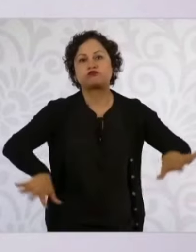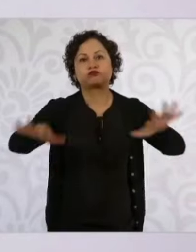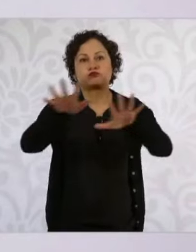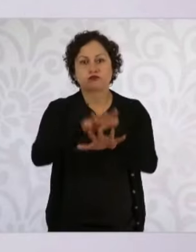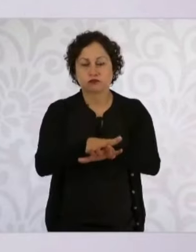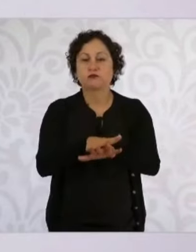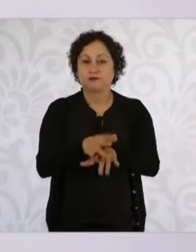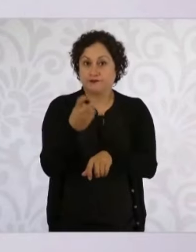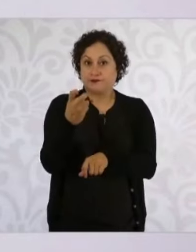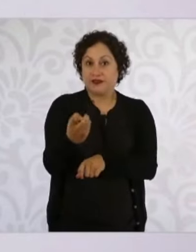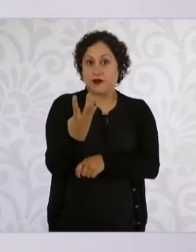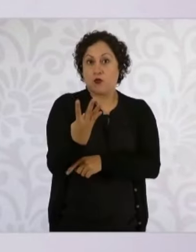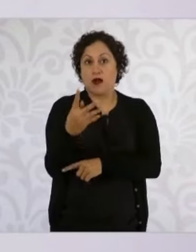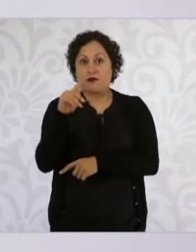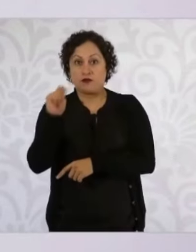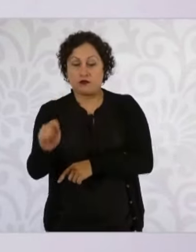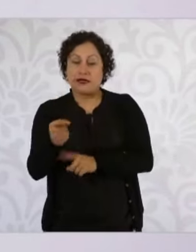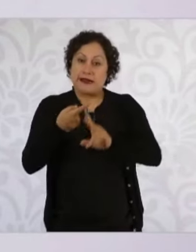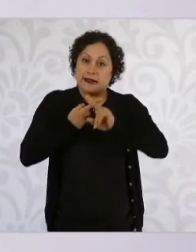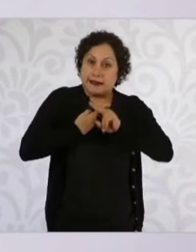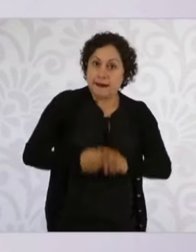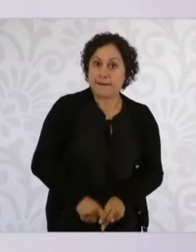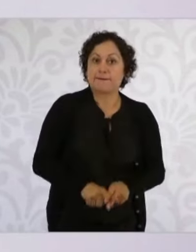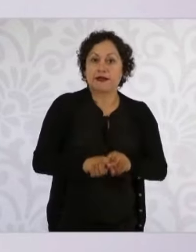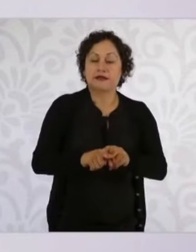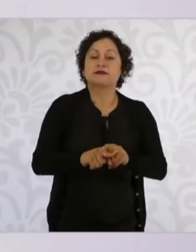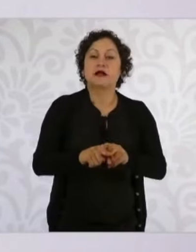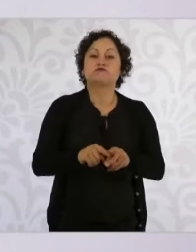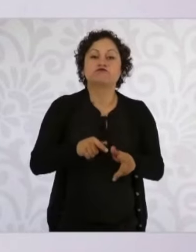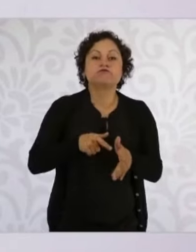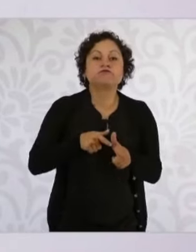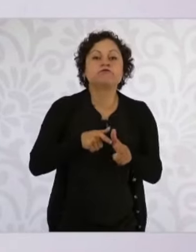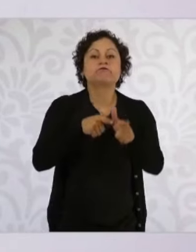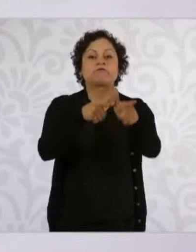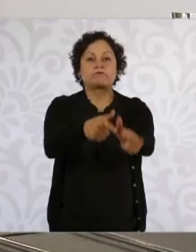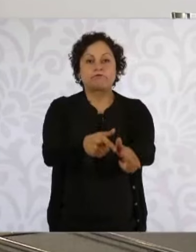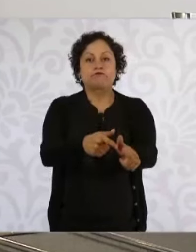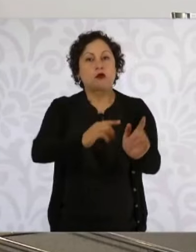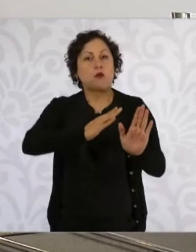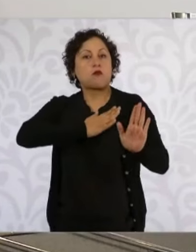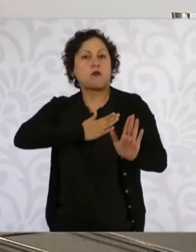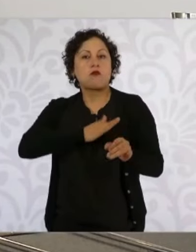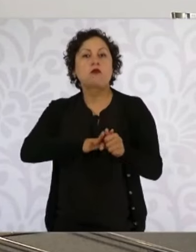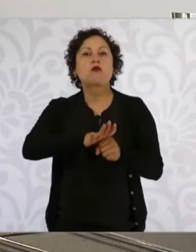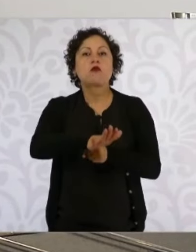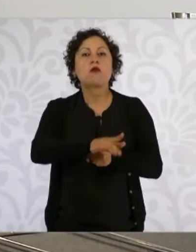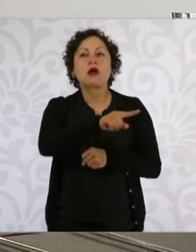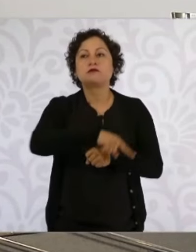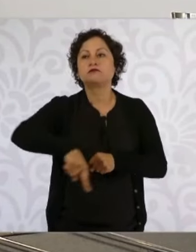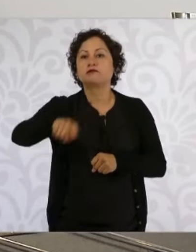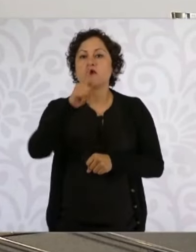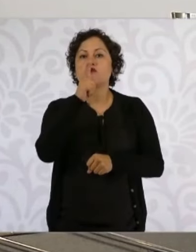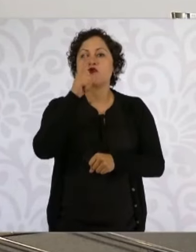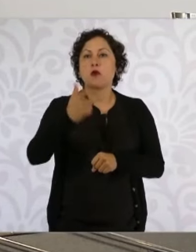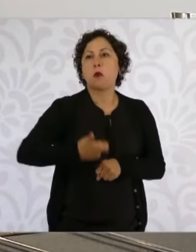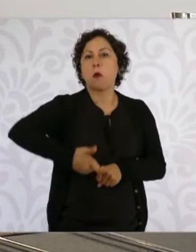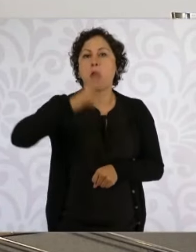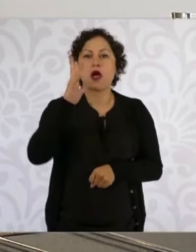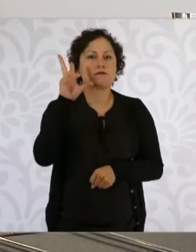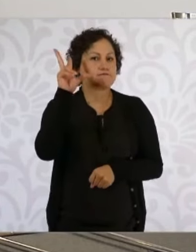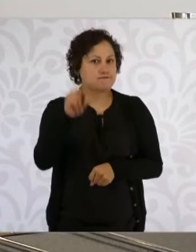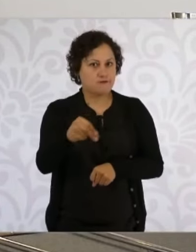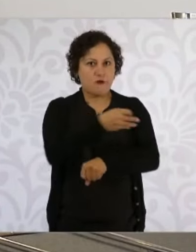primer piso de la transformación con el compromiso de no incrementar tarifas en términos reales para cuidar la economía